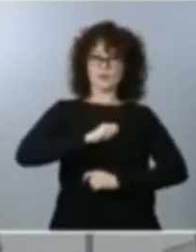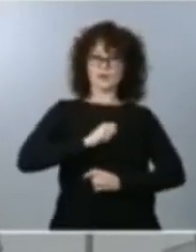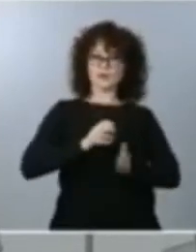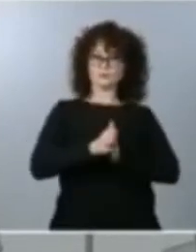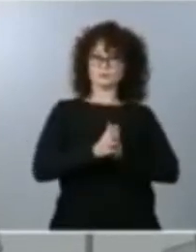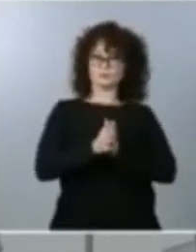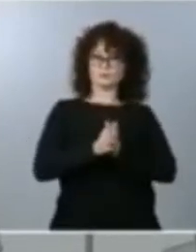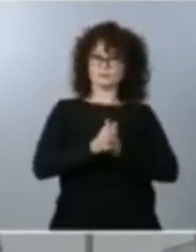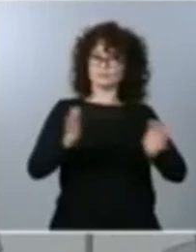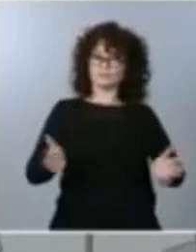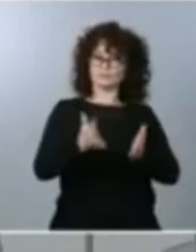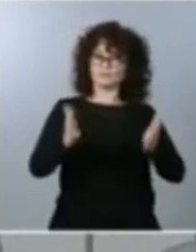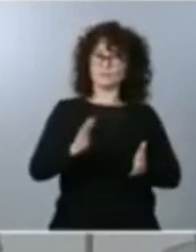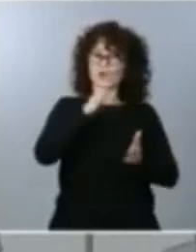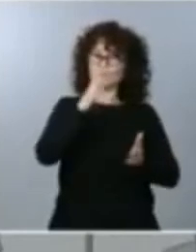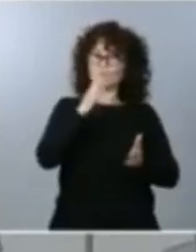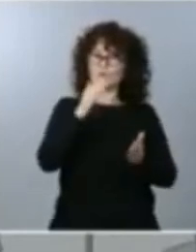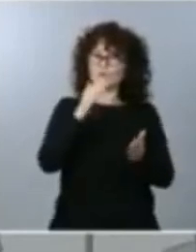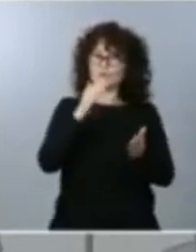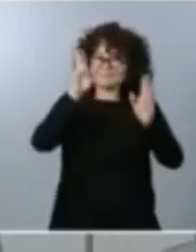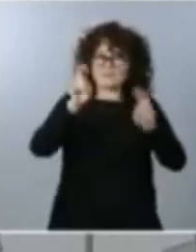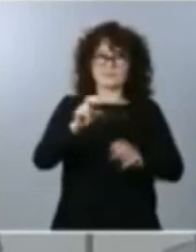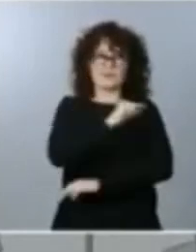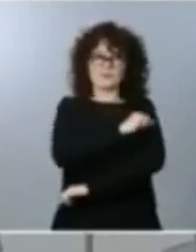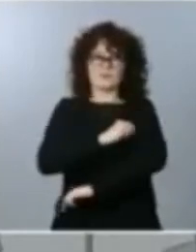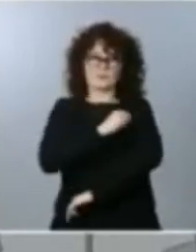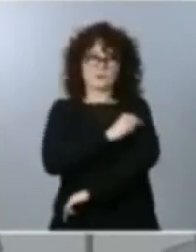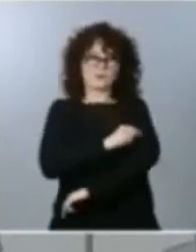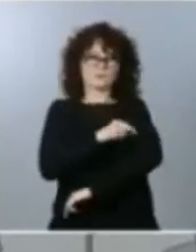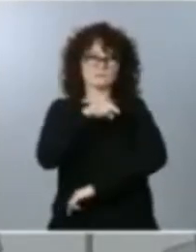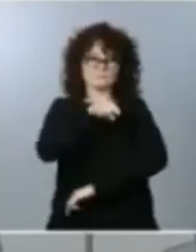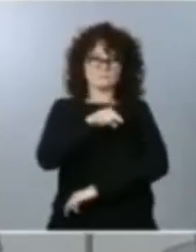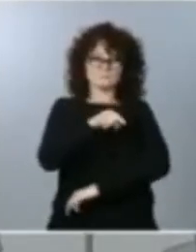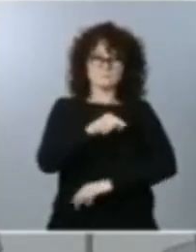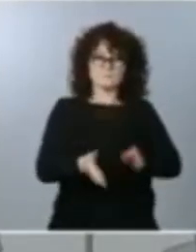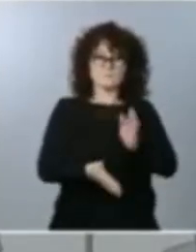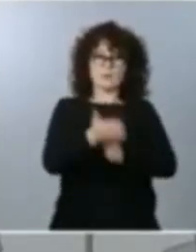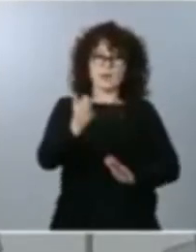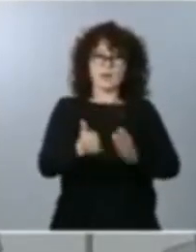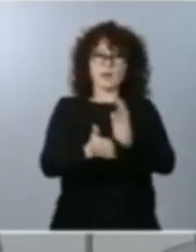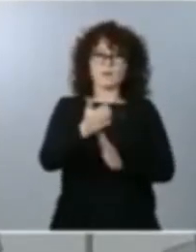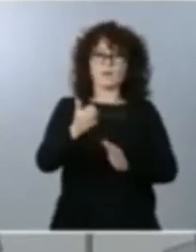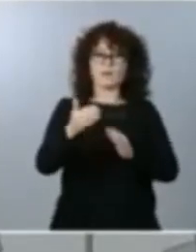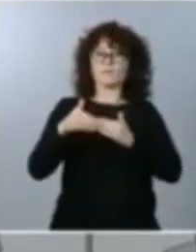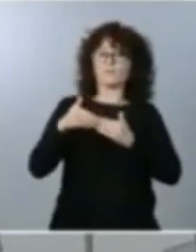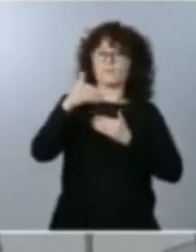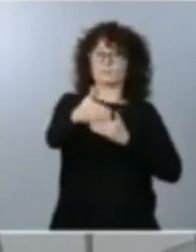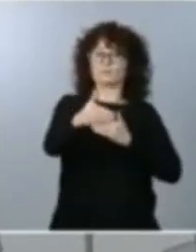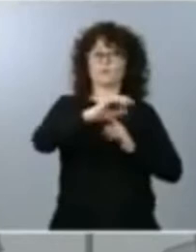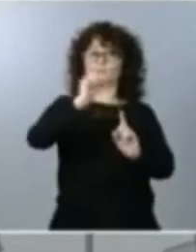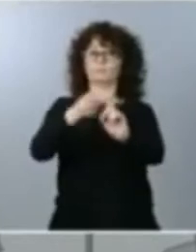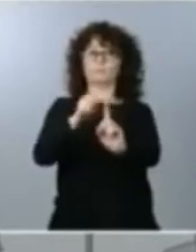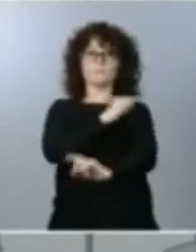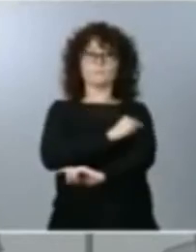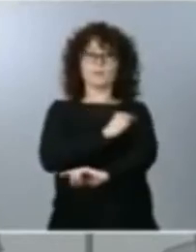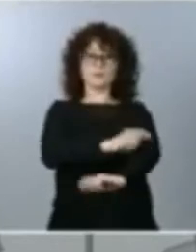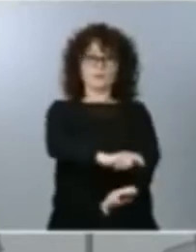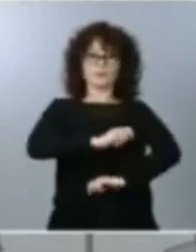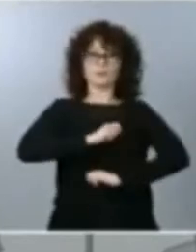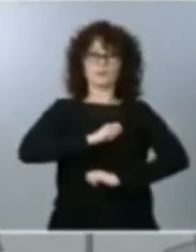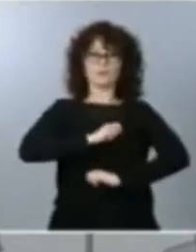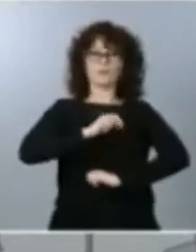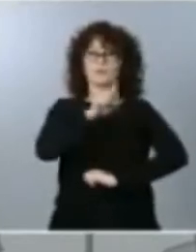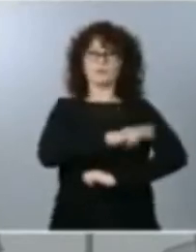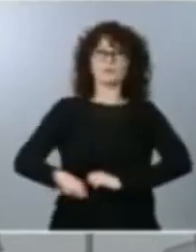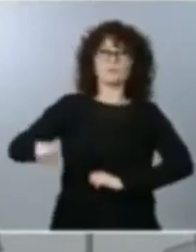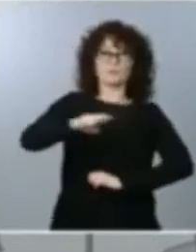vacunas. Este horizonte esperanzador de las vacunas nos hace vislumbrar ya la recuperación progresiva de nuestra normalidad, del fin